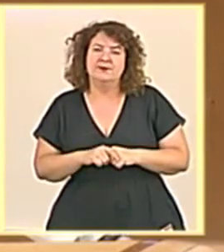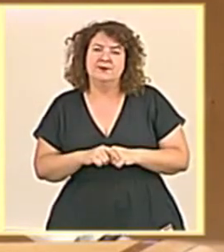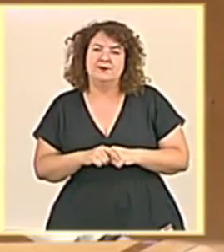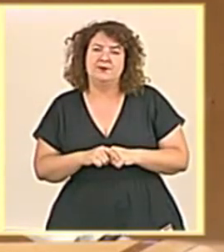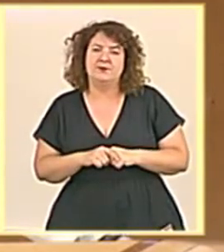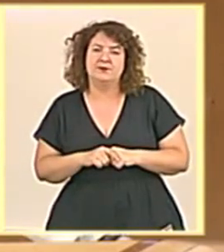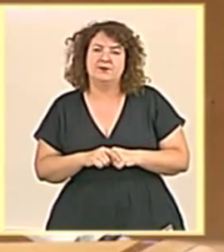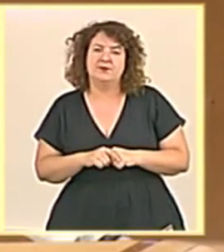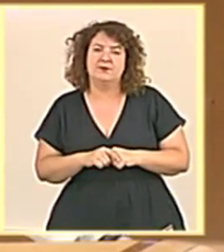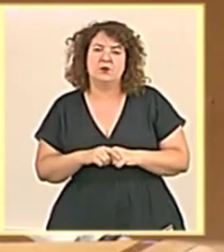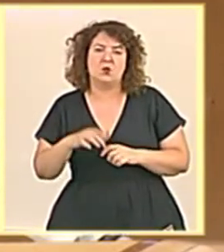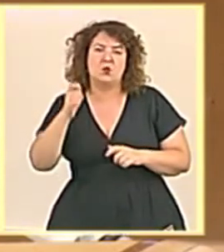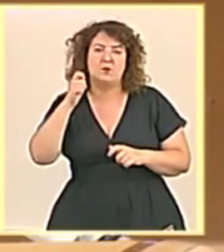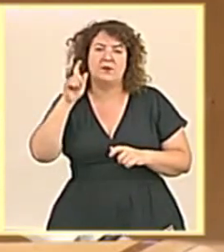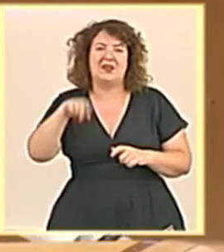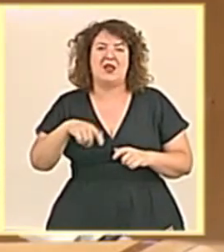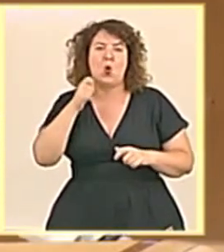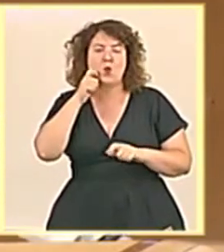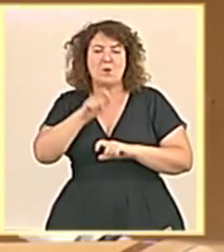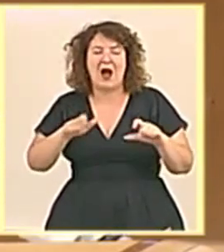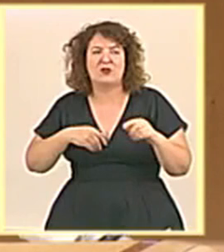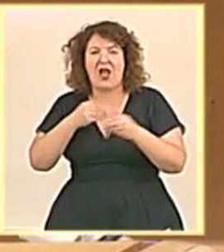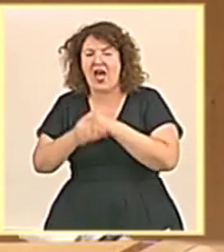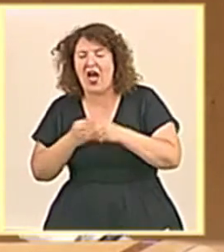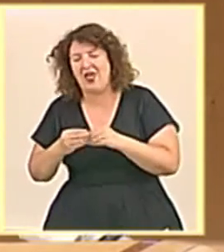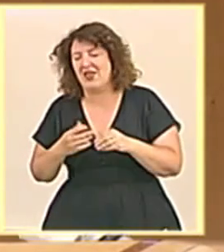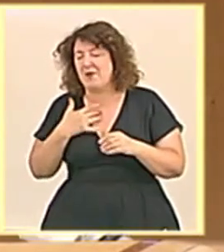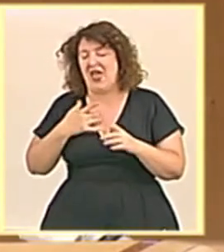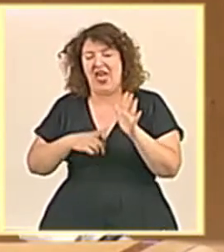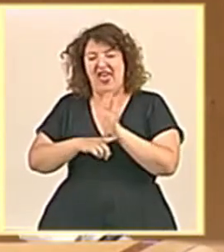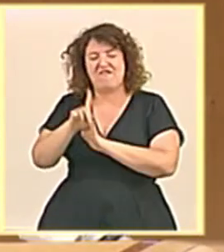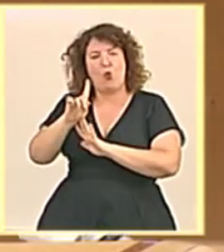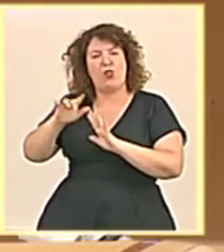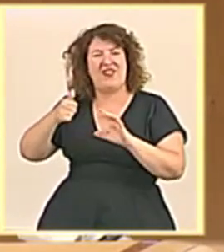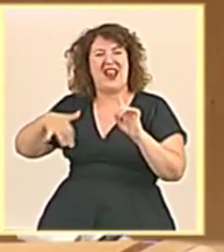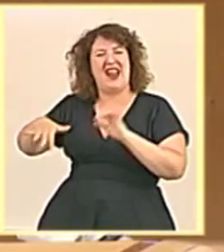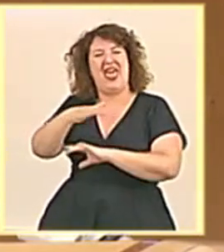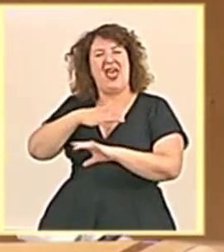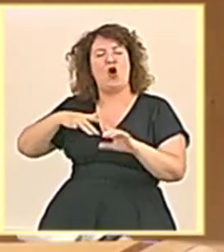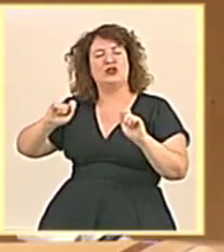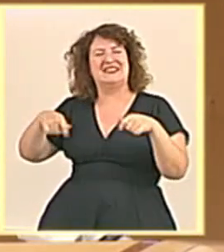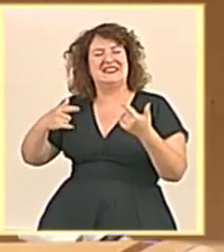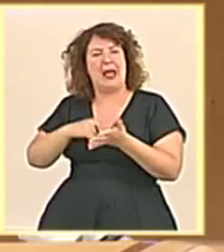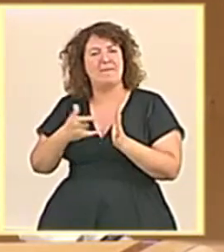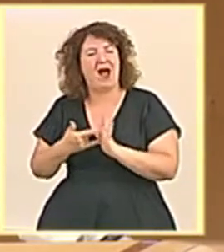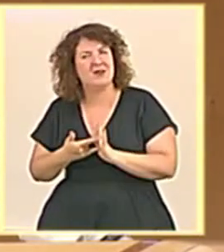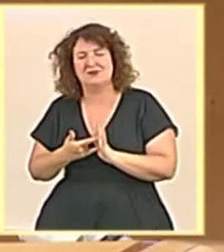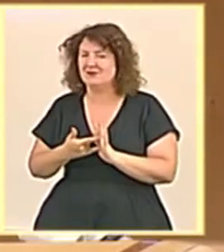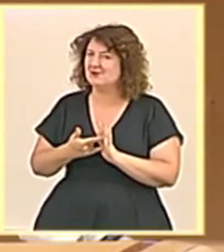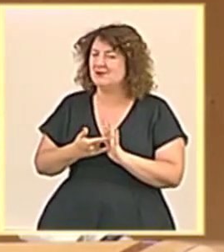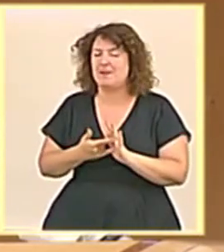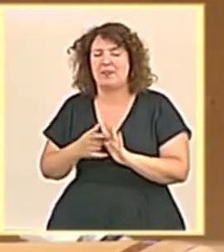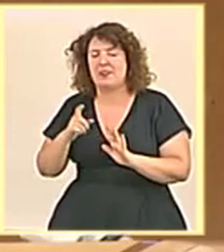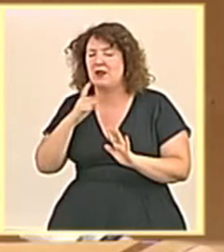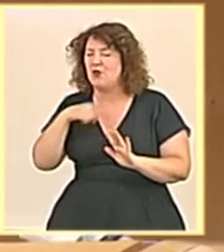las actividades humanas impidan la natural evolución de nuestros ecosistemas desde el interior afectando a la